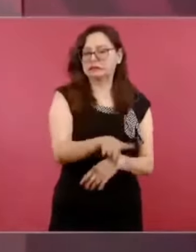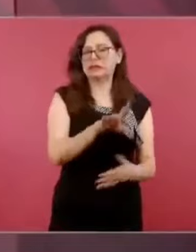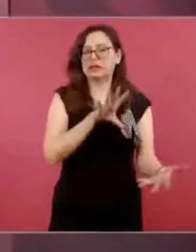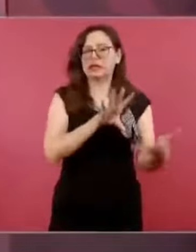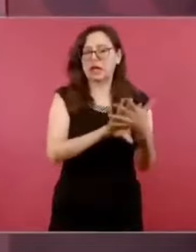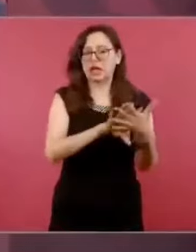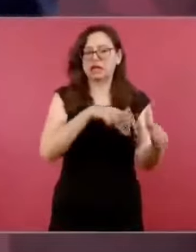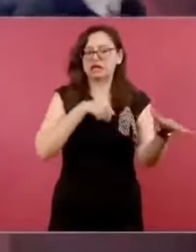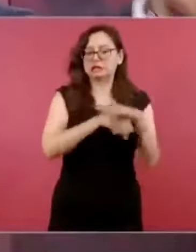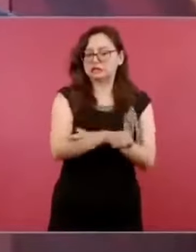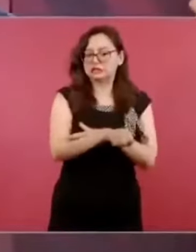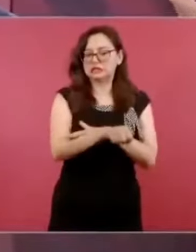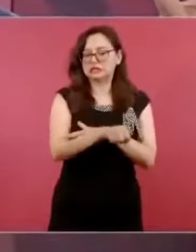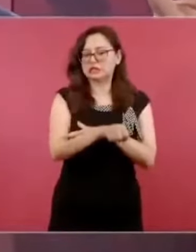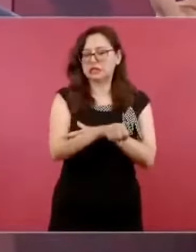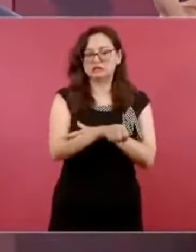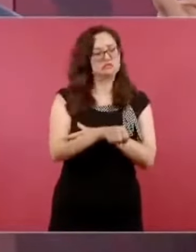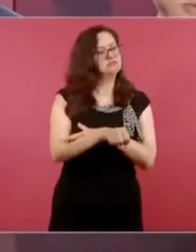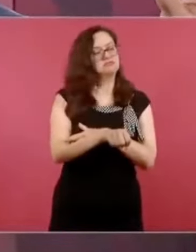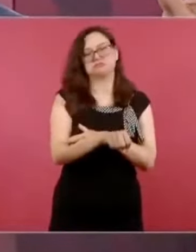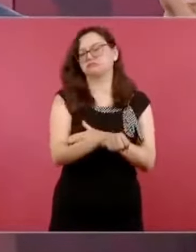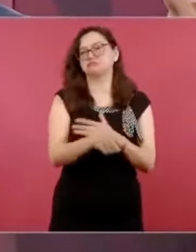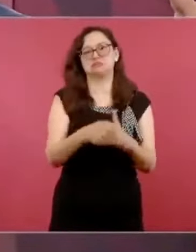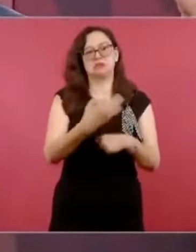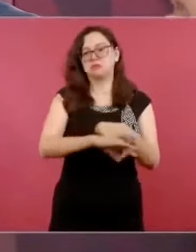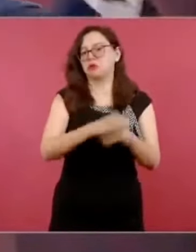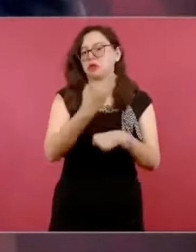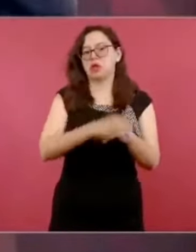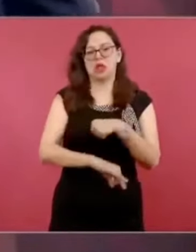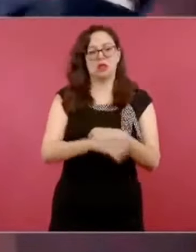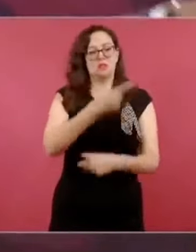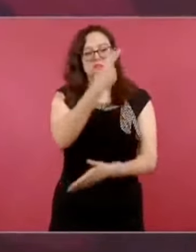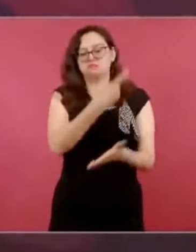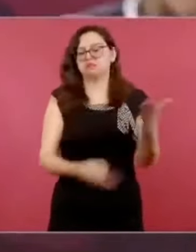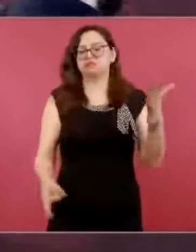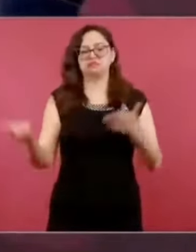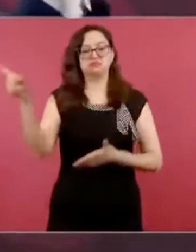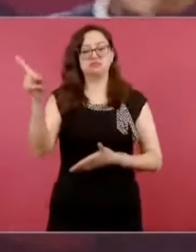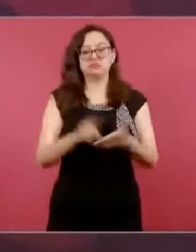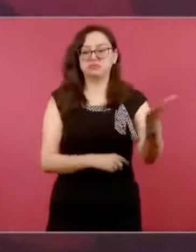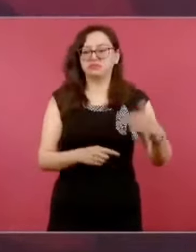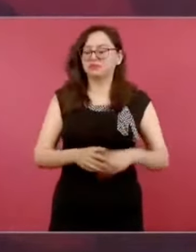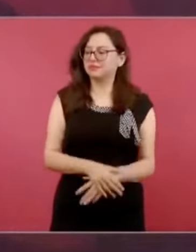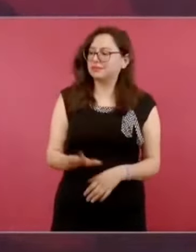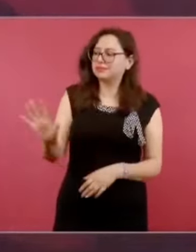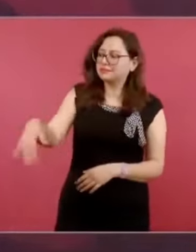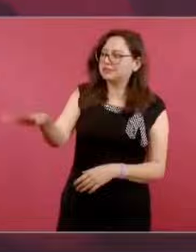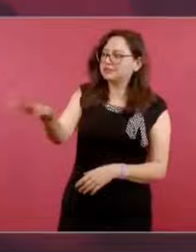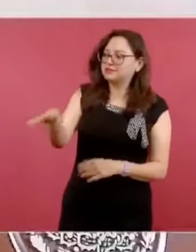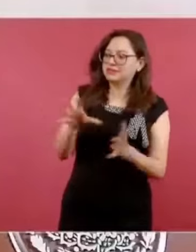Ya lo resolvieron, violando la Constitución.